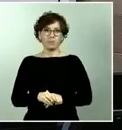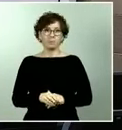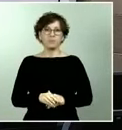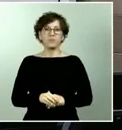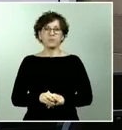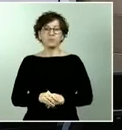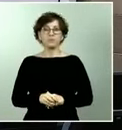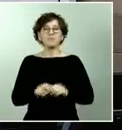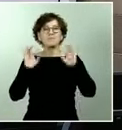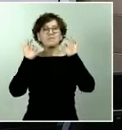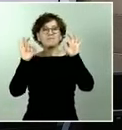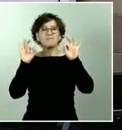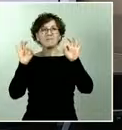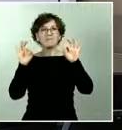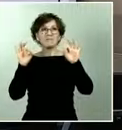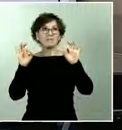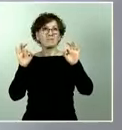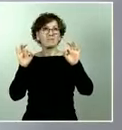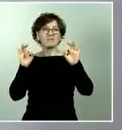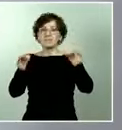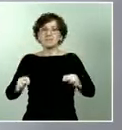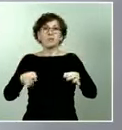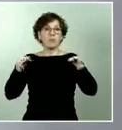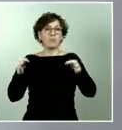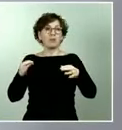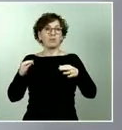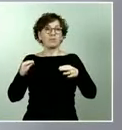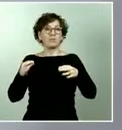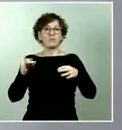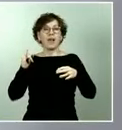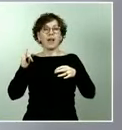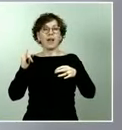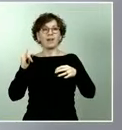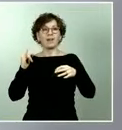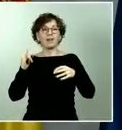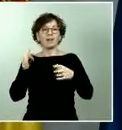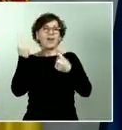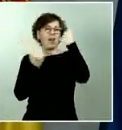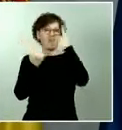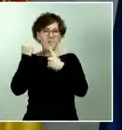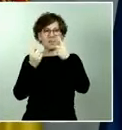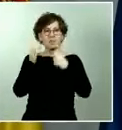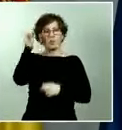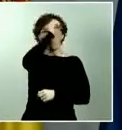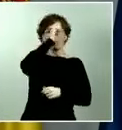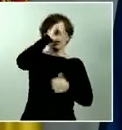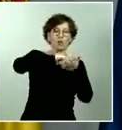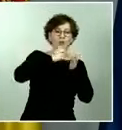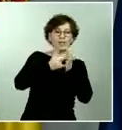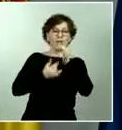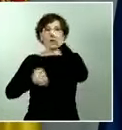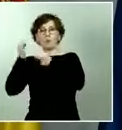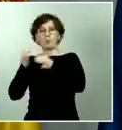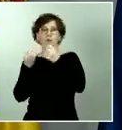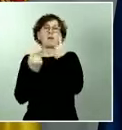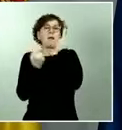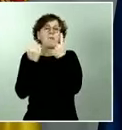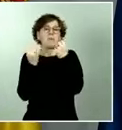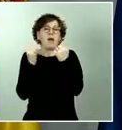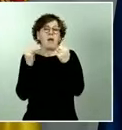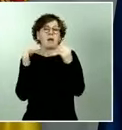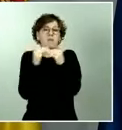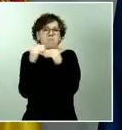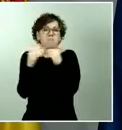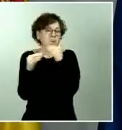hay alguna divergencia técnico-jurídica al respecto, pero establecer que está bien establecido y, claro, el